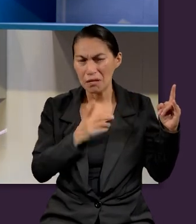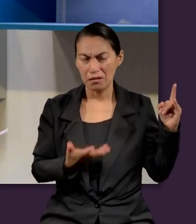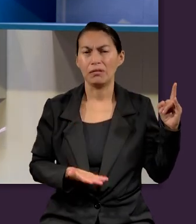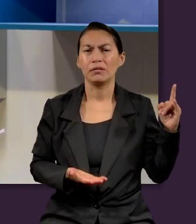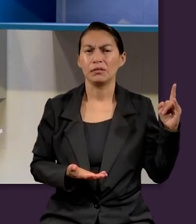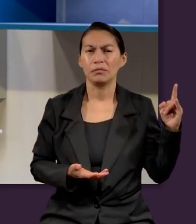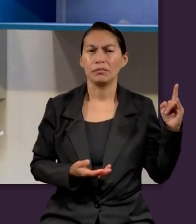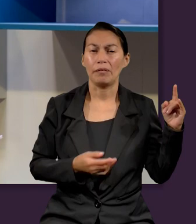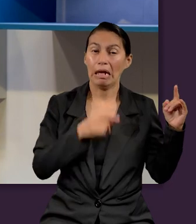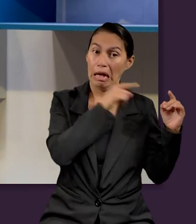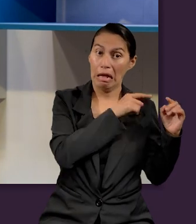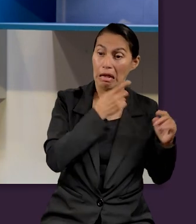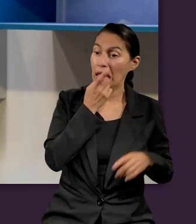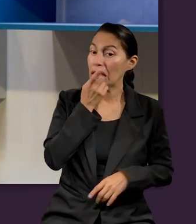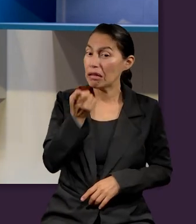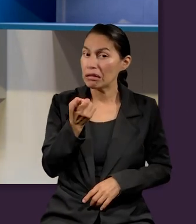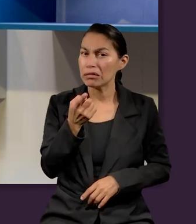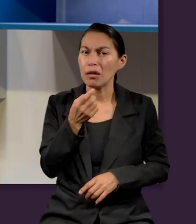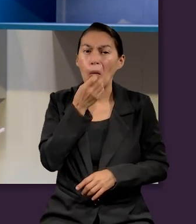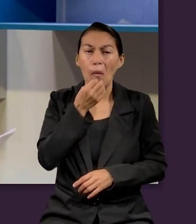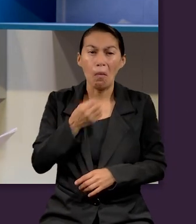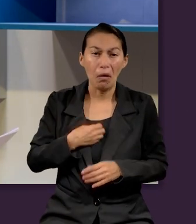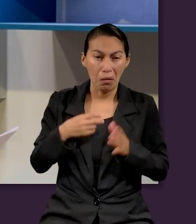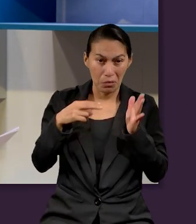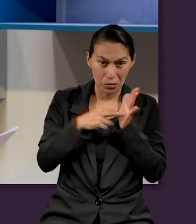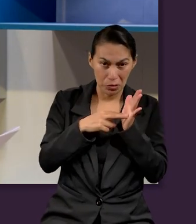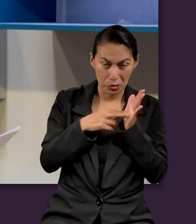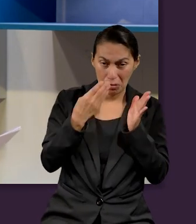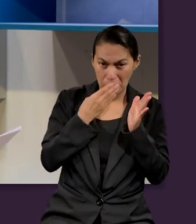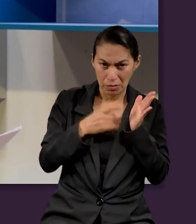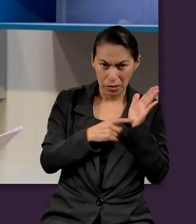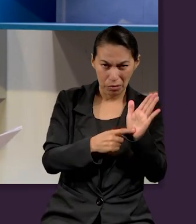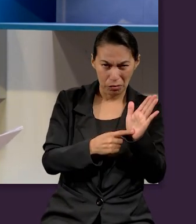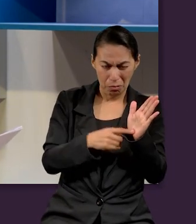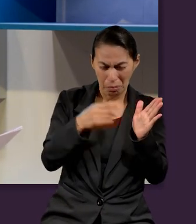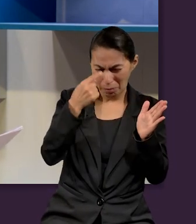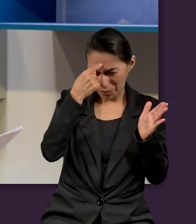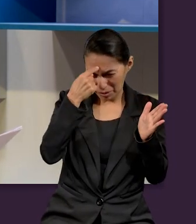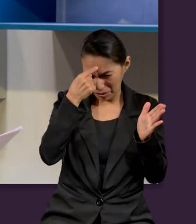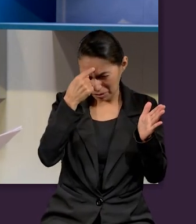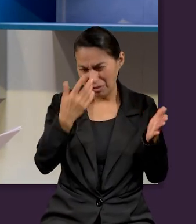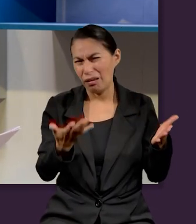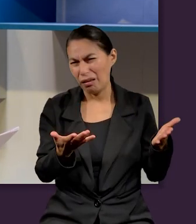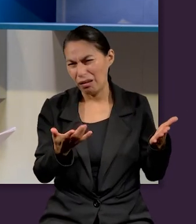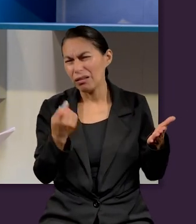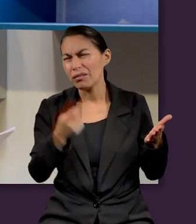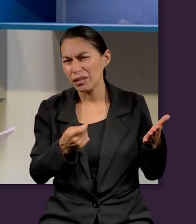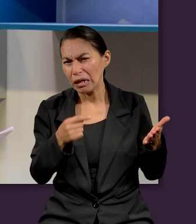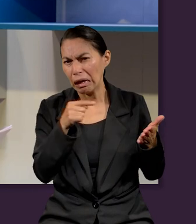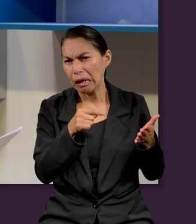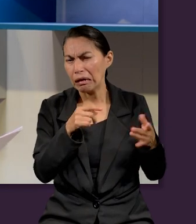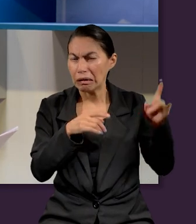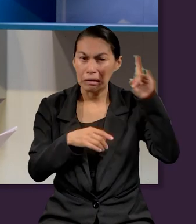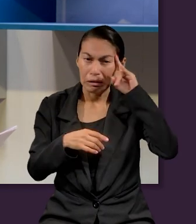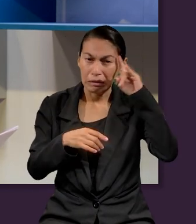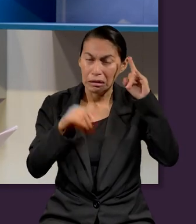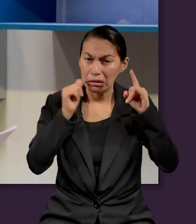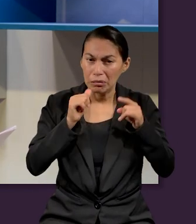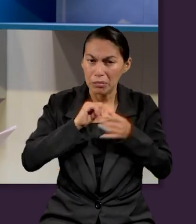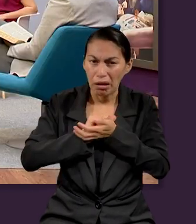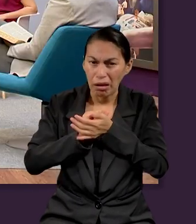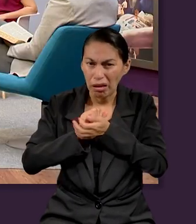mentira. Todo lo que te dice, aunque te diga un versículo de la Biblia, tú quédate pensando, a ver qué me dijo este. Porque siempre lleva